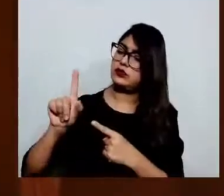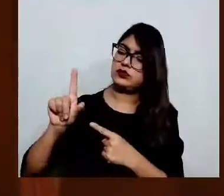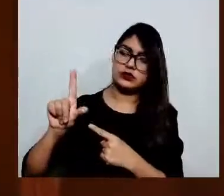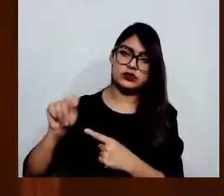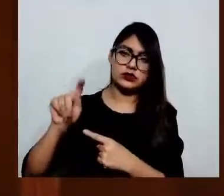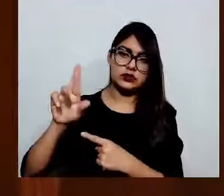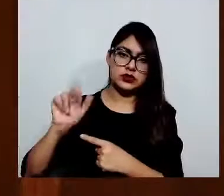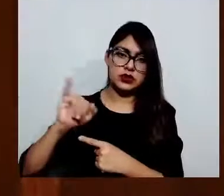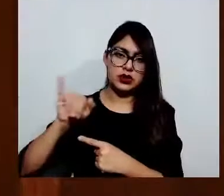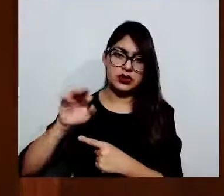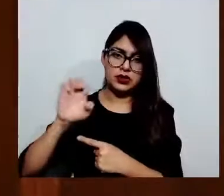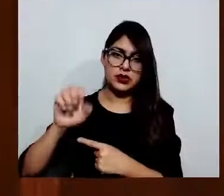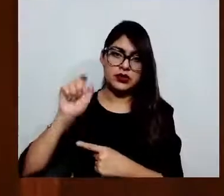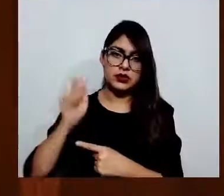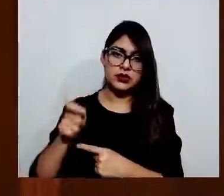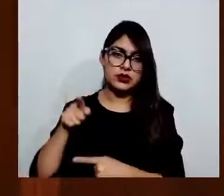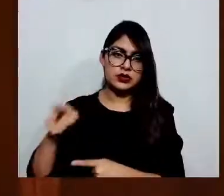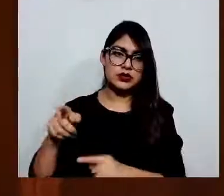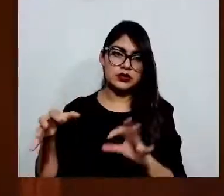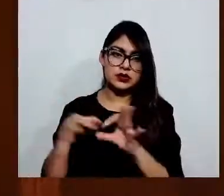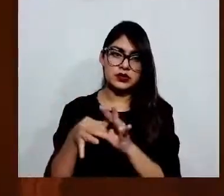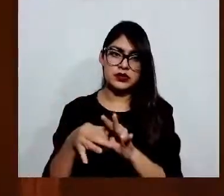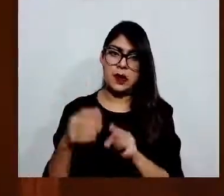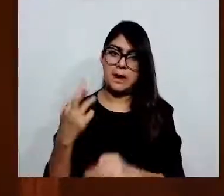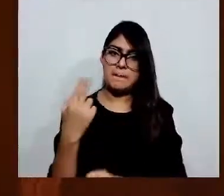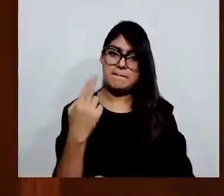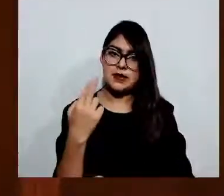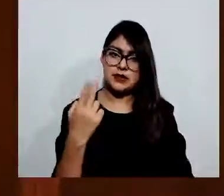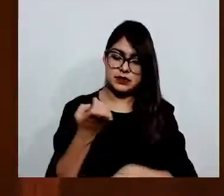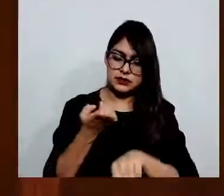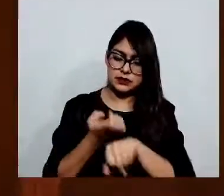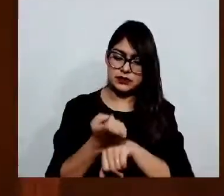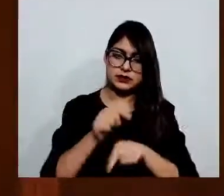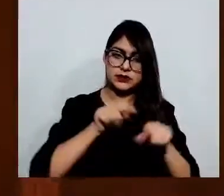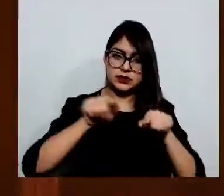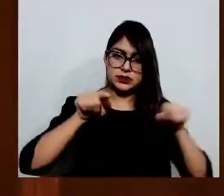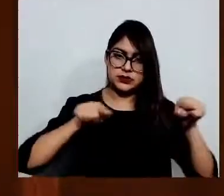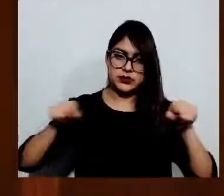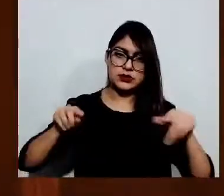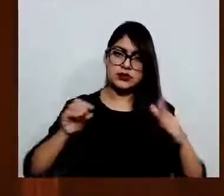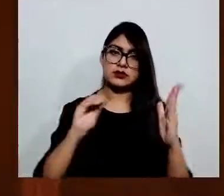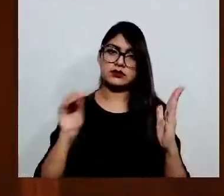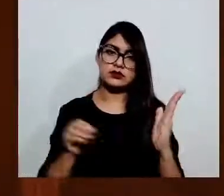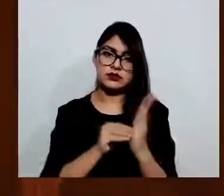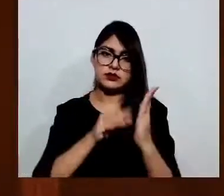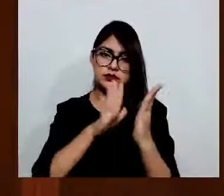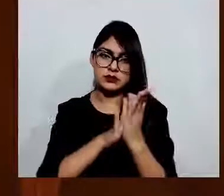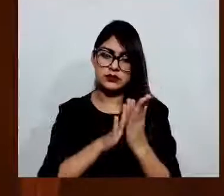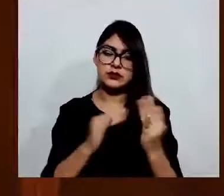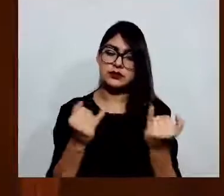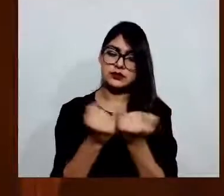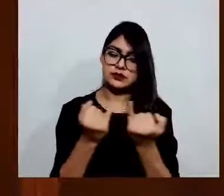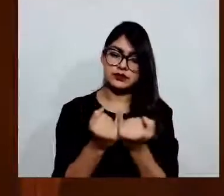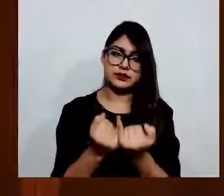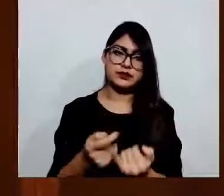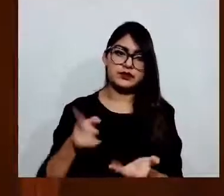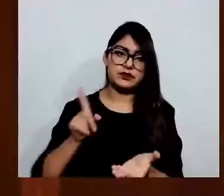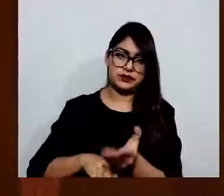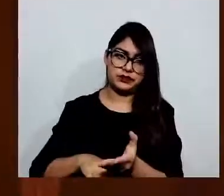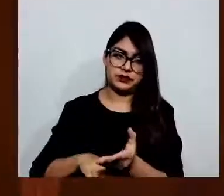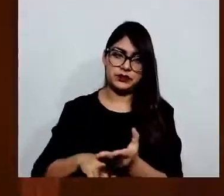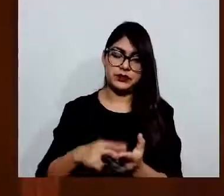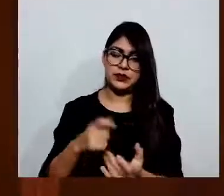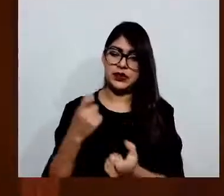25 estados de 30 y dos que integran nuestra República. Algunas entidades federativas nunca